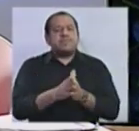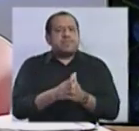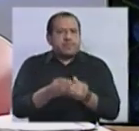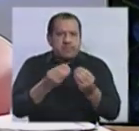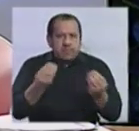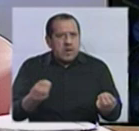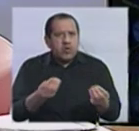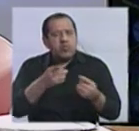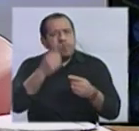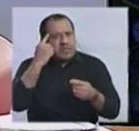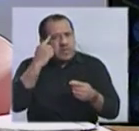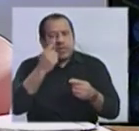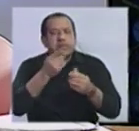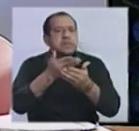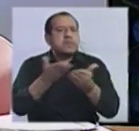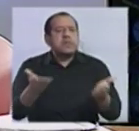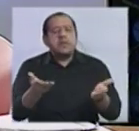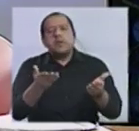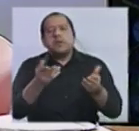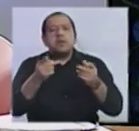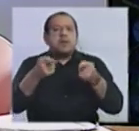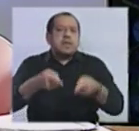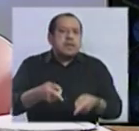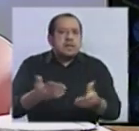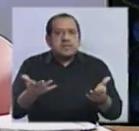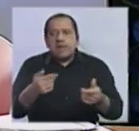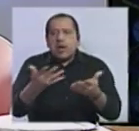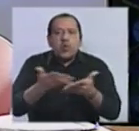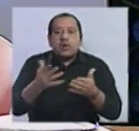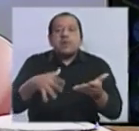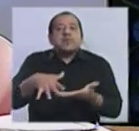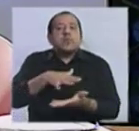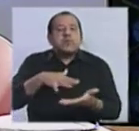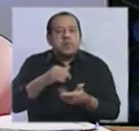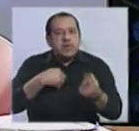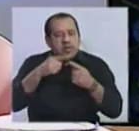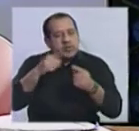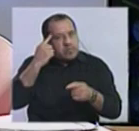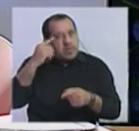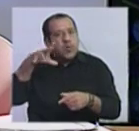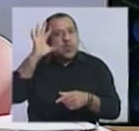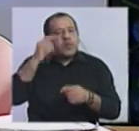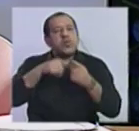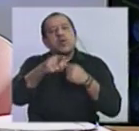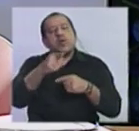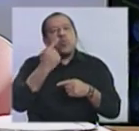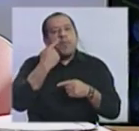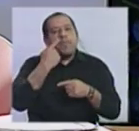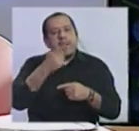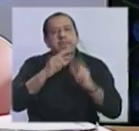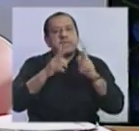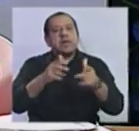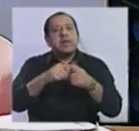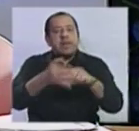viste, Eduardo, estos primeros movimientos? Yo recordé mucho lo que decía tu padre, ¿no? Sobre todo para